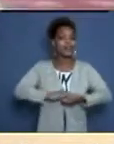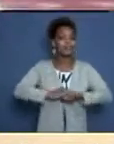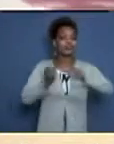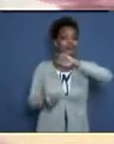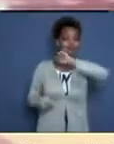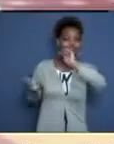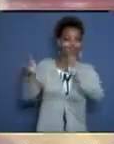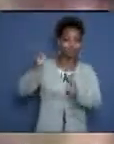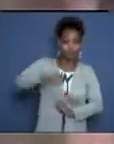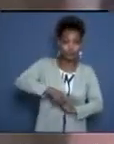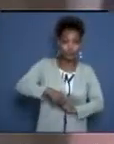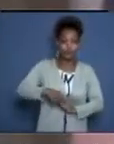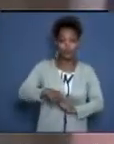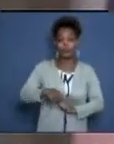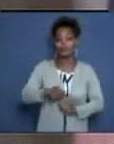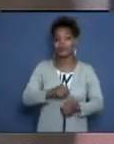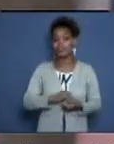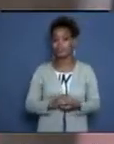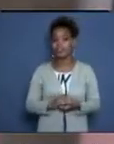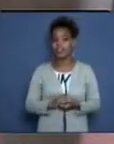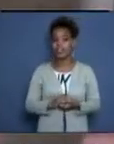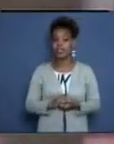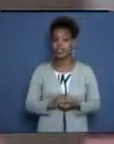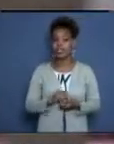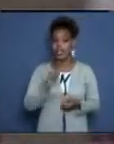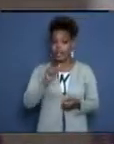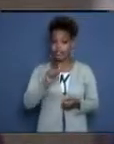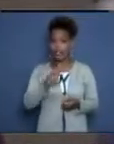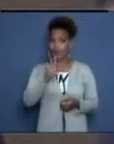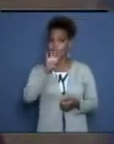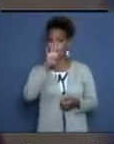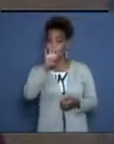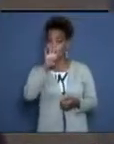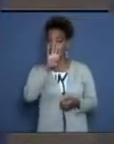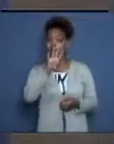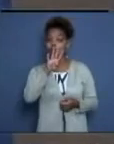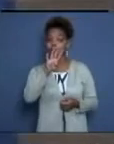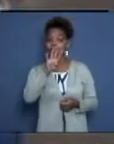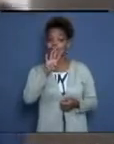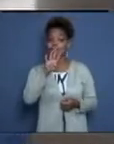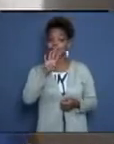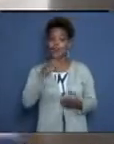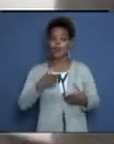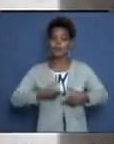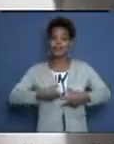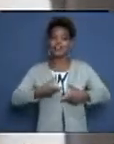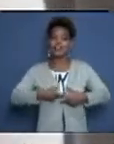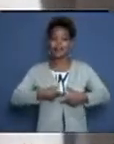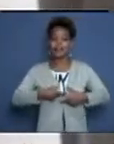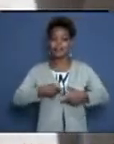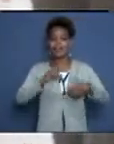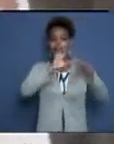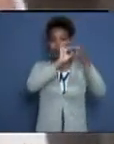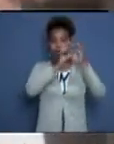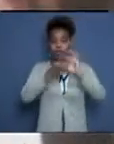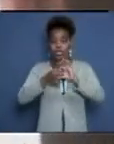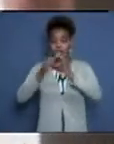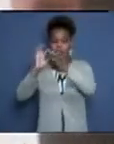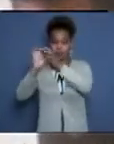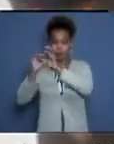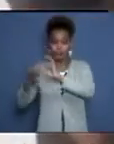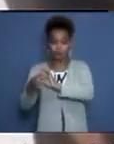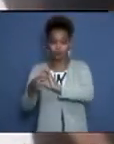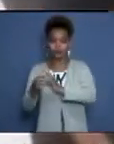cuarta medalla en Juegos Olímpicos para convertirse en la yudoca cubana más destacada. Tiene ahora un título, dos subtítulos